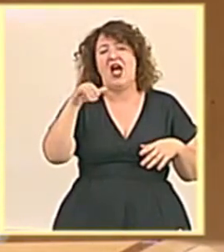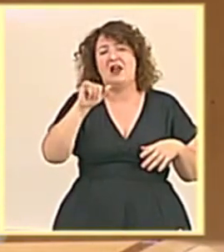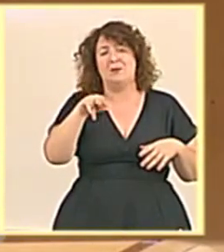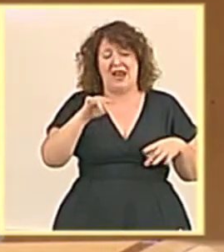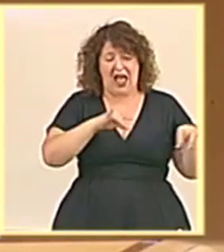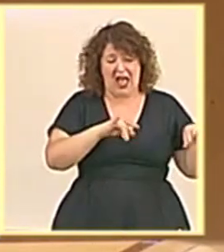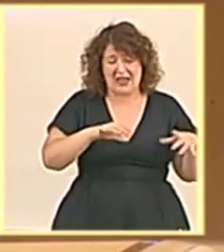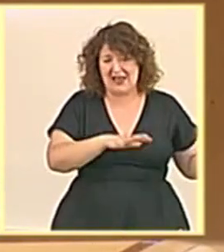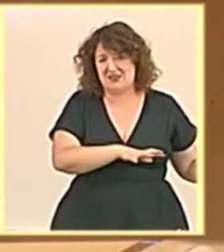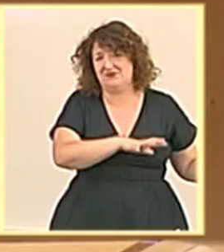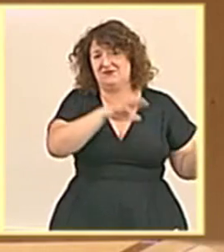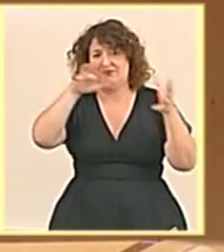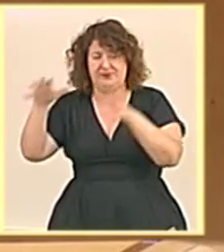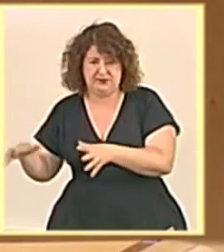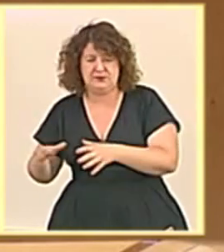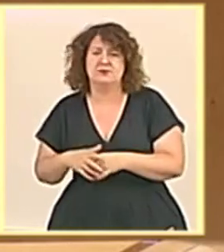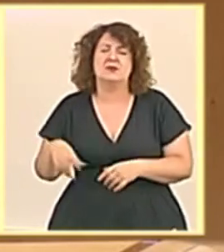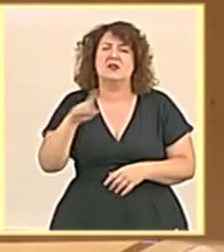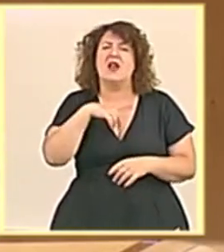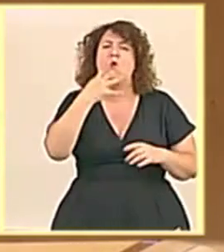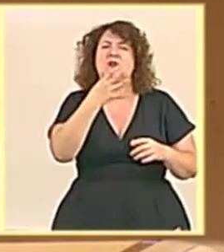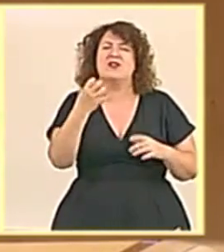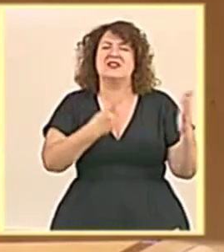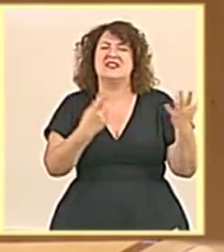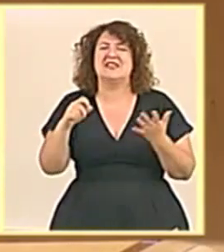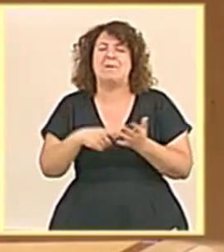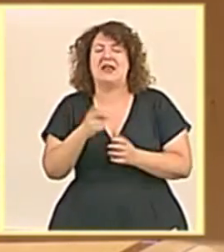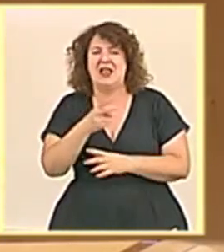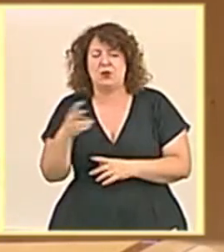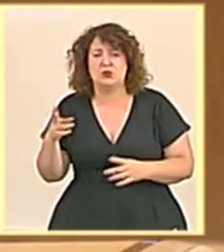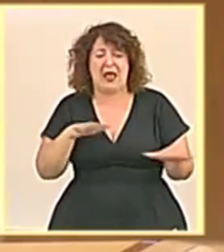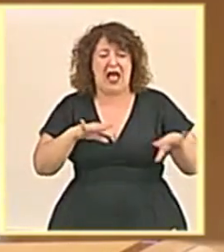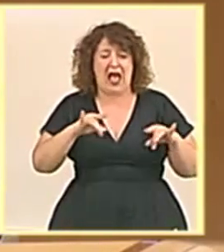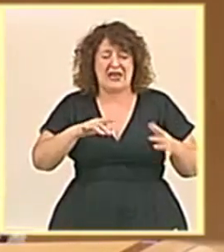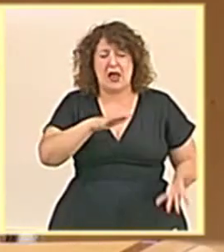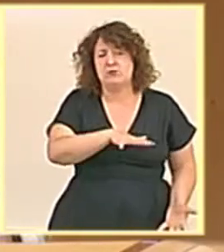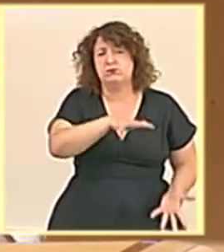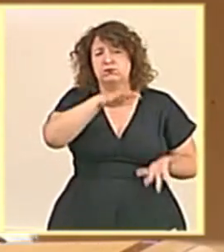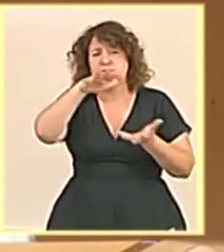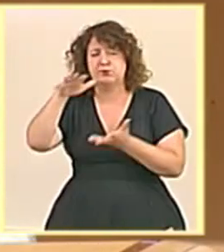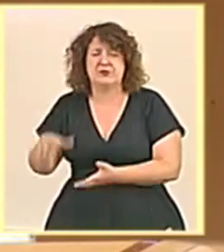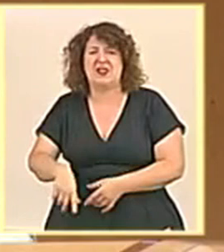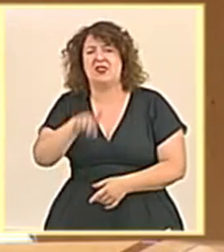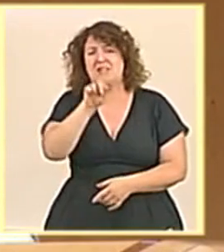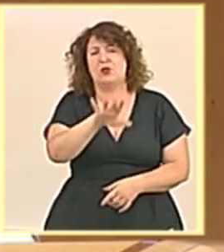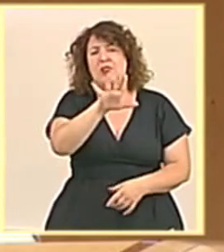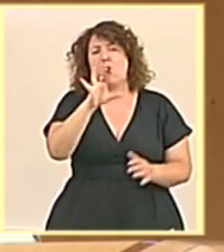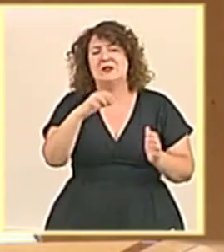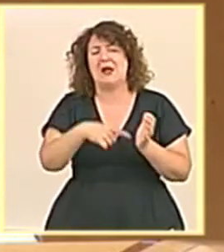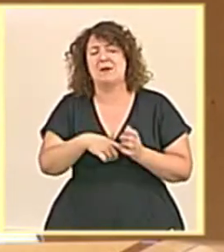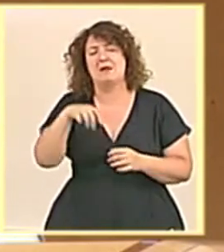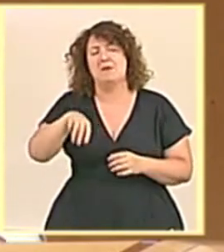las actuaciones en Marbella asciende a 460.000 euros y el volumen de arena movido es de 150.000 metros